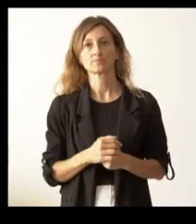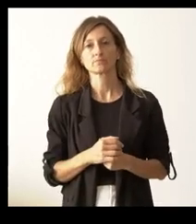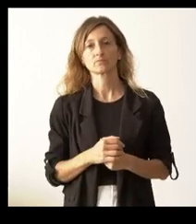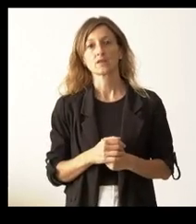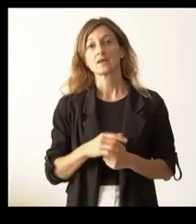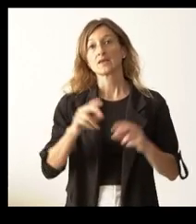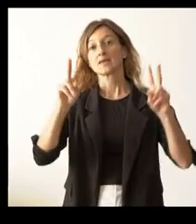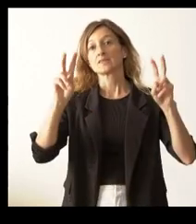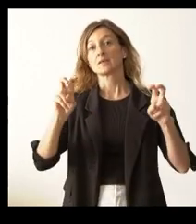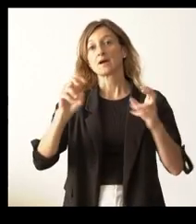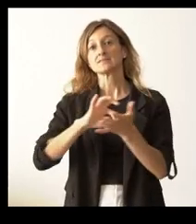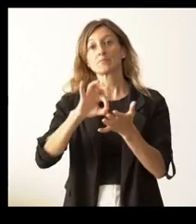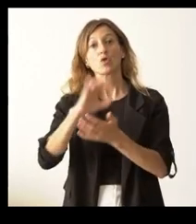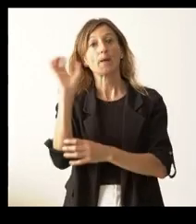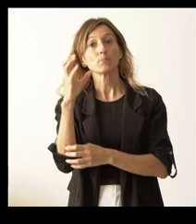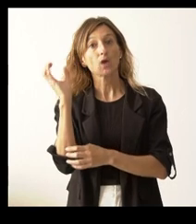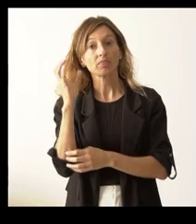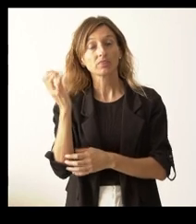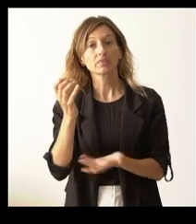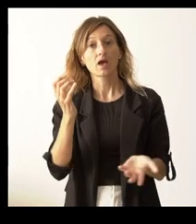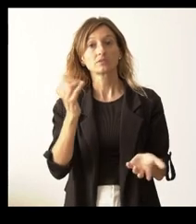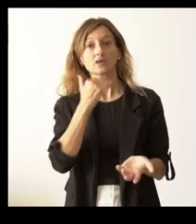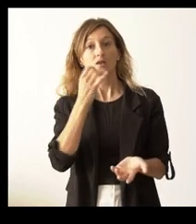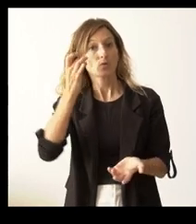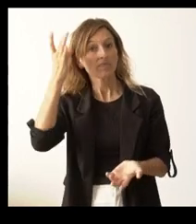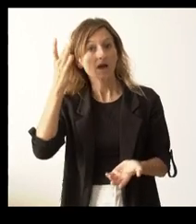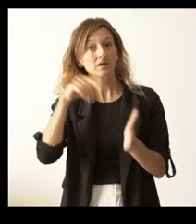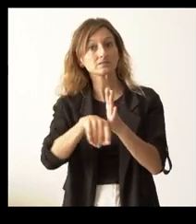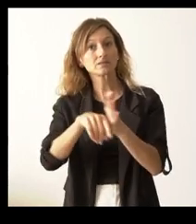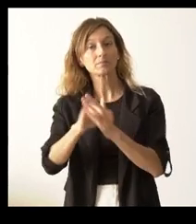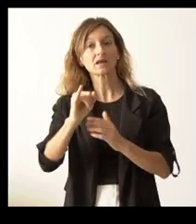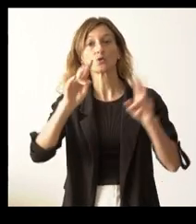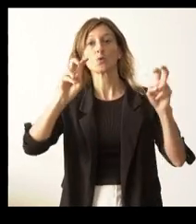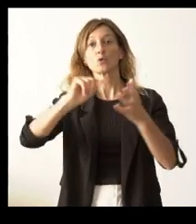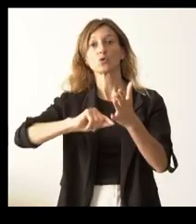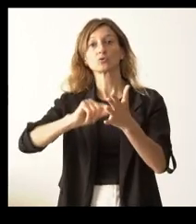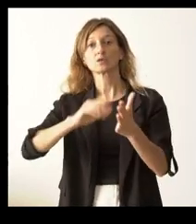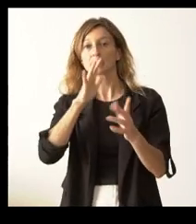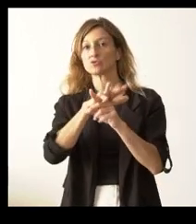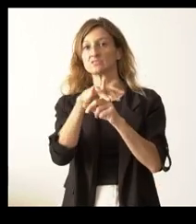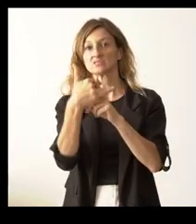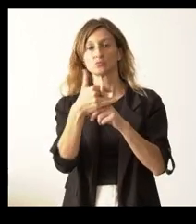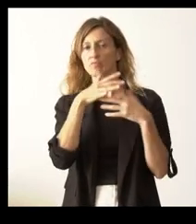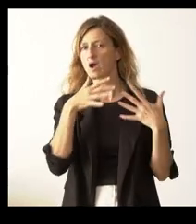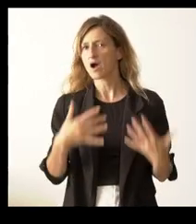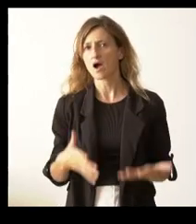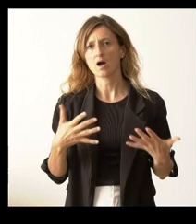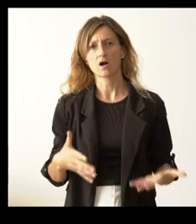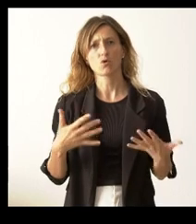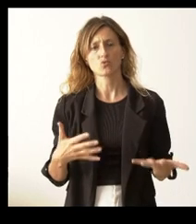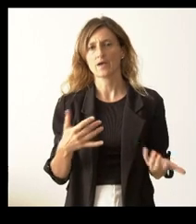hacer algo con el servicio de ambulancias? Está en trámite el nuevo contrato, pero es que la situación ahora mismo es absolutamente